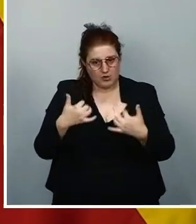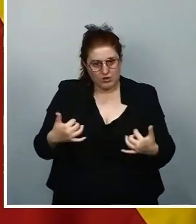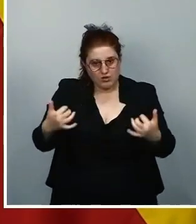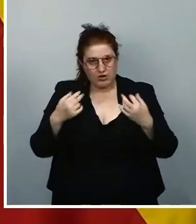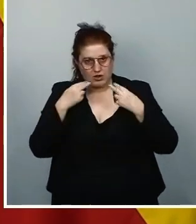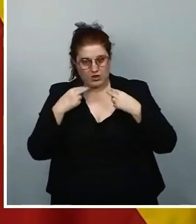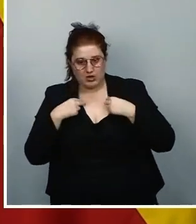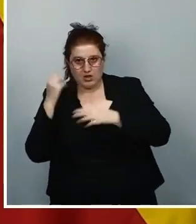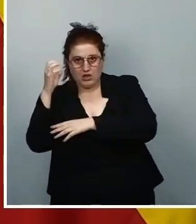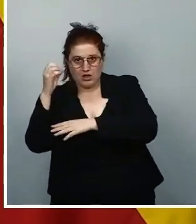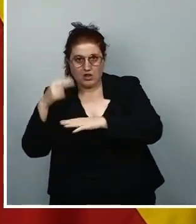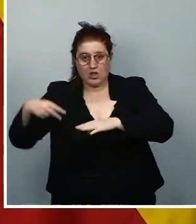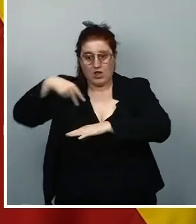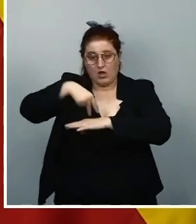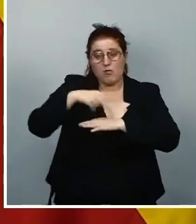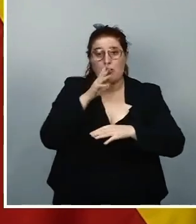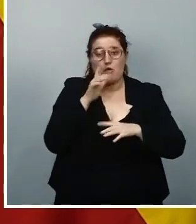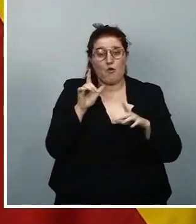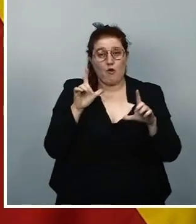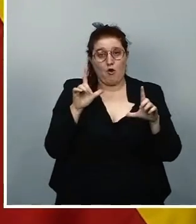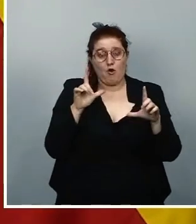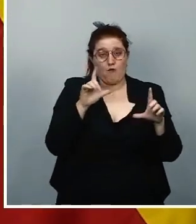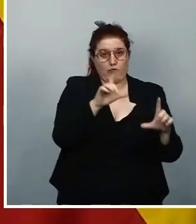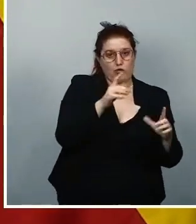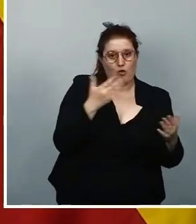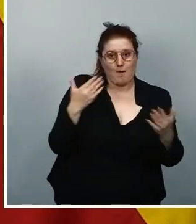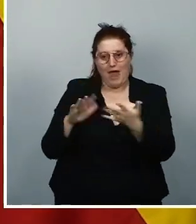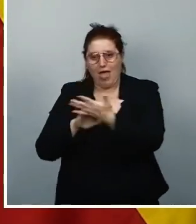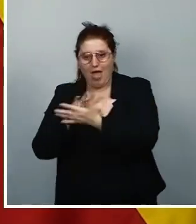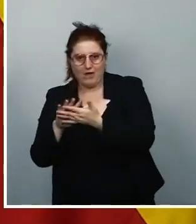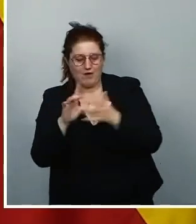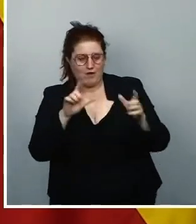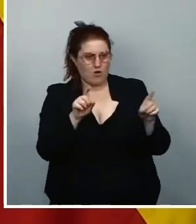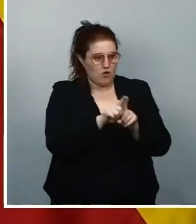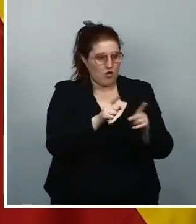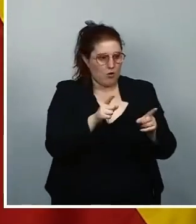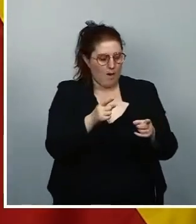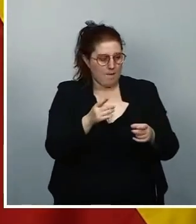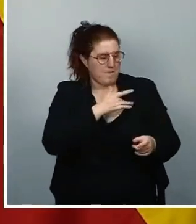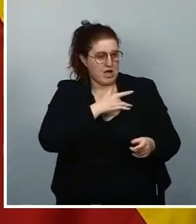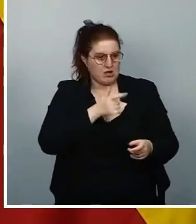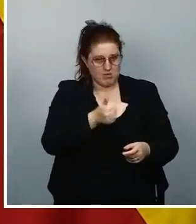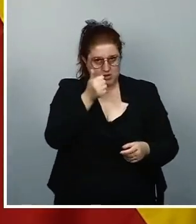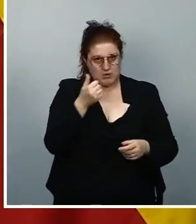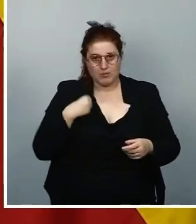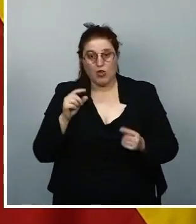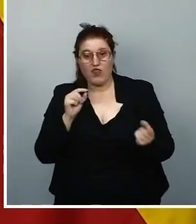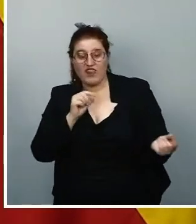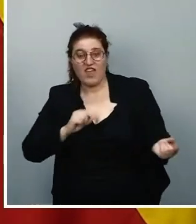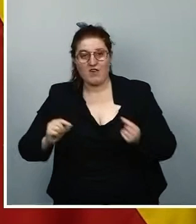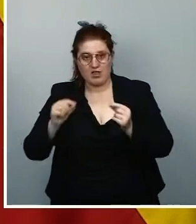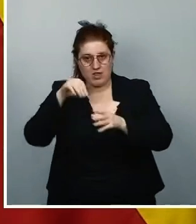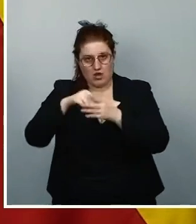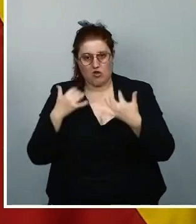como siempre se dice que una imagen vale más que mil palabras, cuando este debate se llevó en el Pleno del Congreso de los